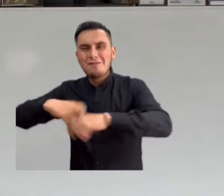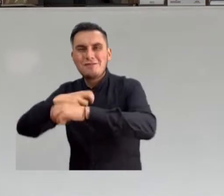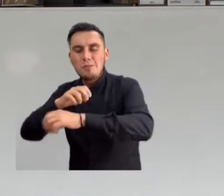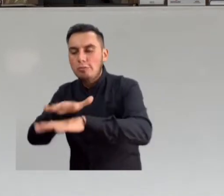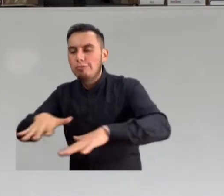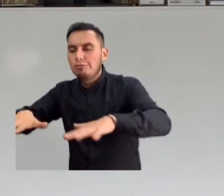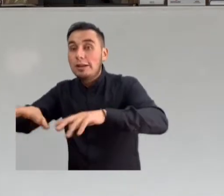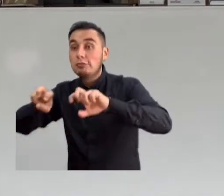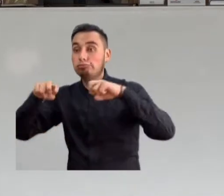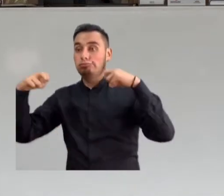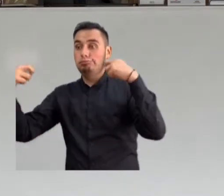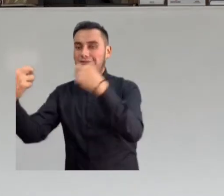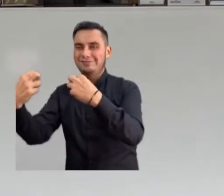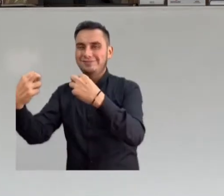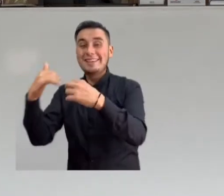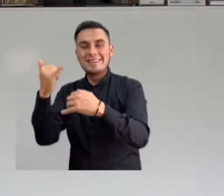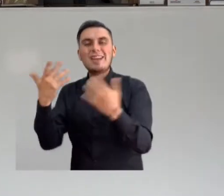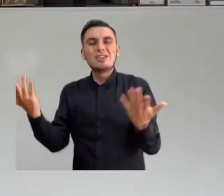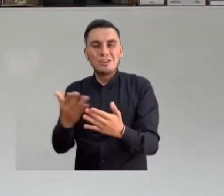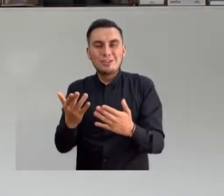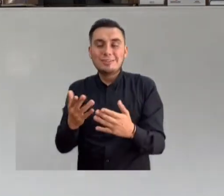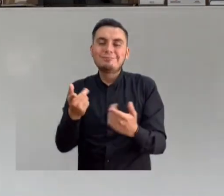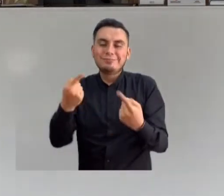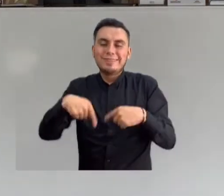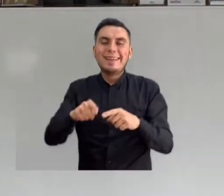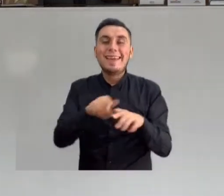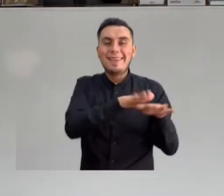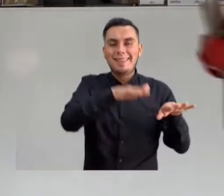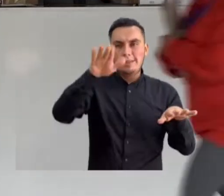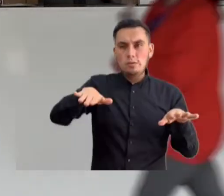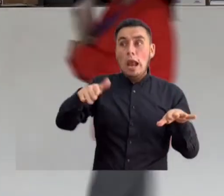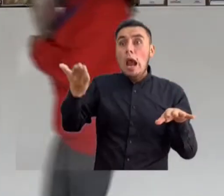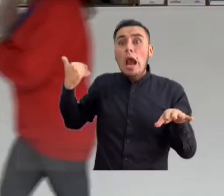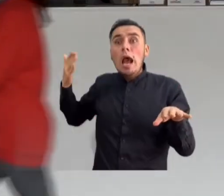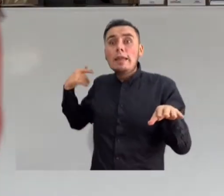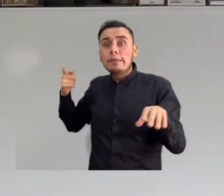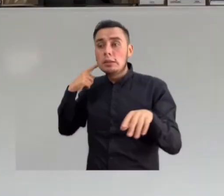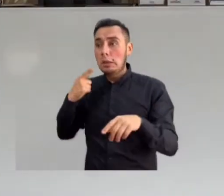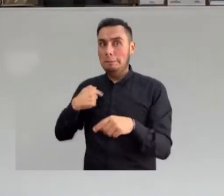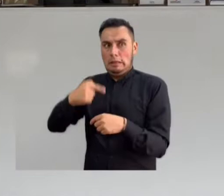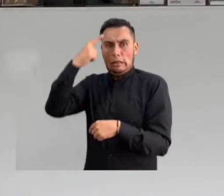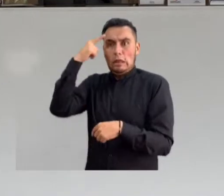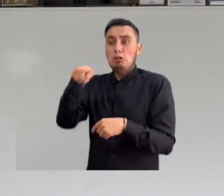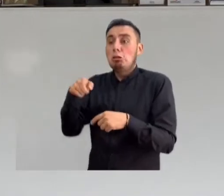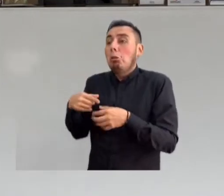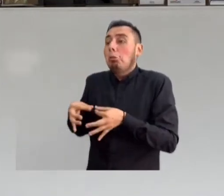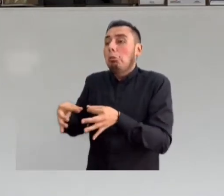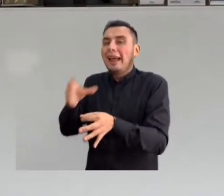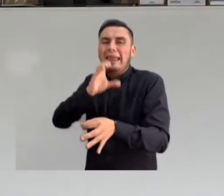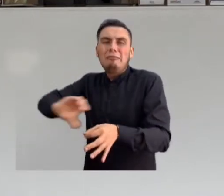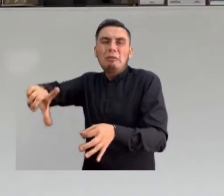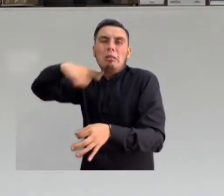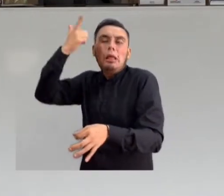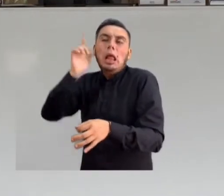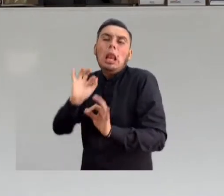y las graderías del estadio de Aranzazu en Caldas, Antioquia. Obras que amenazaban con convertirse en elefantes blancos.